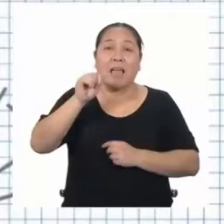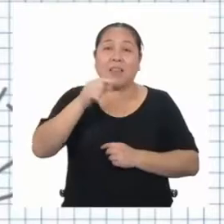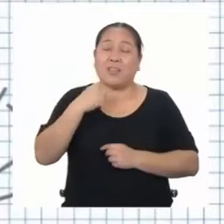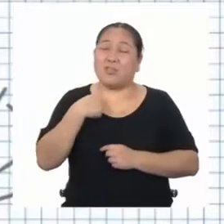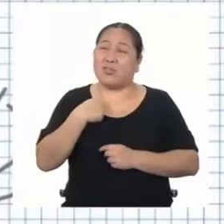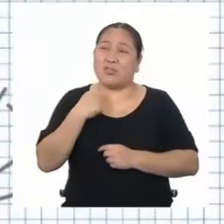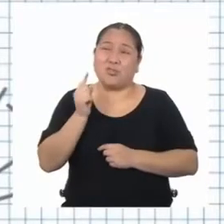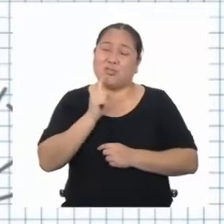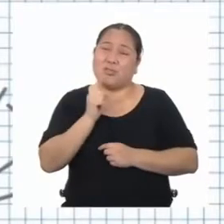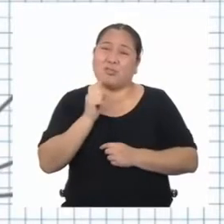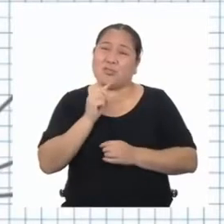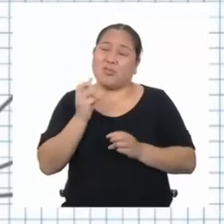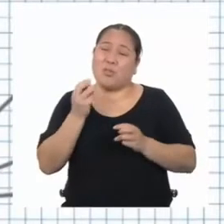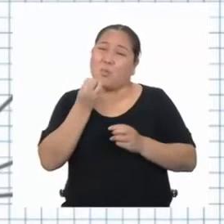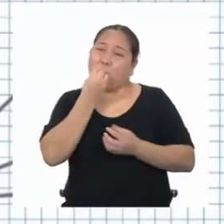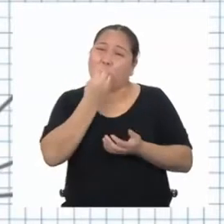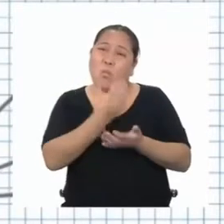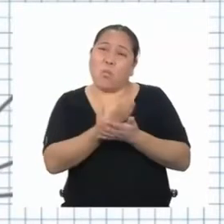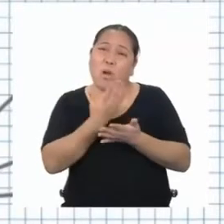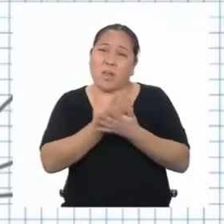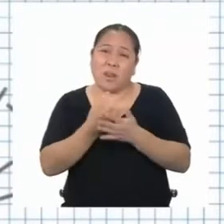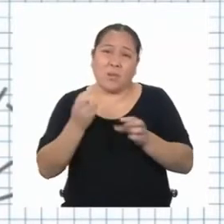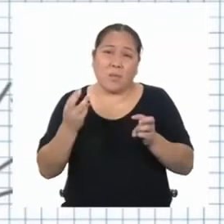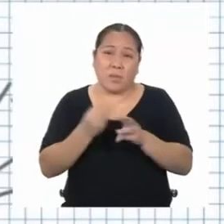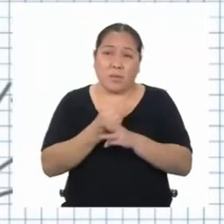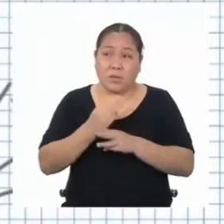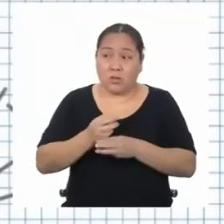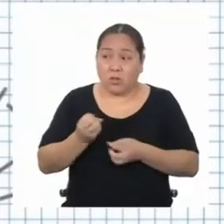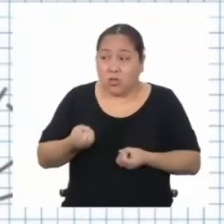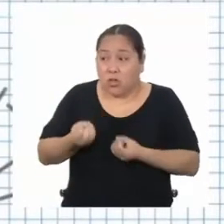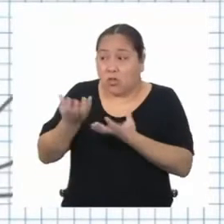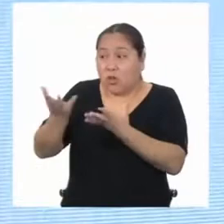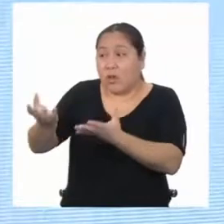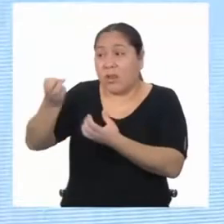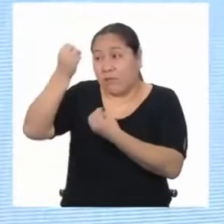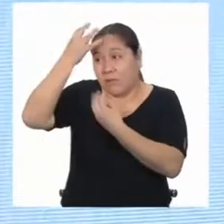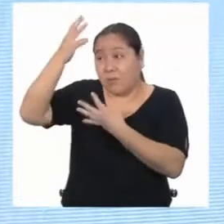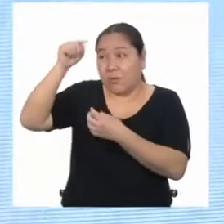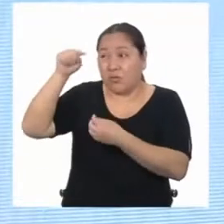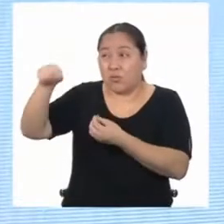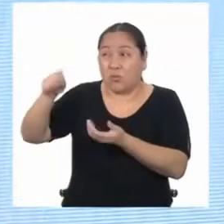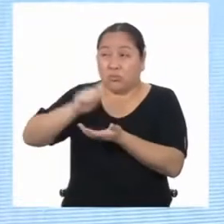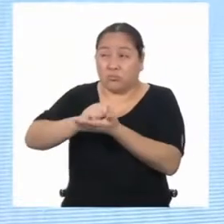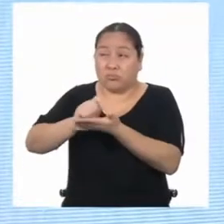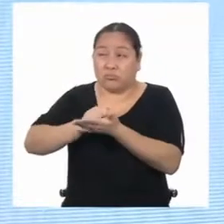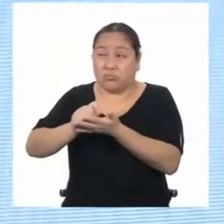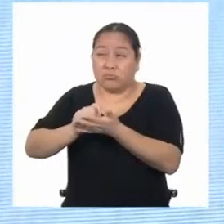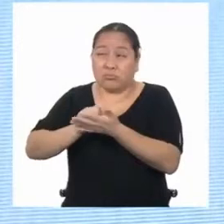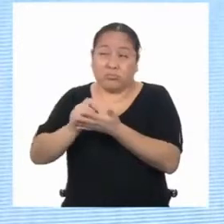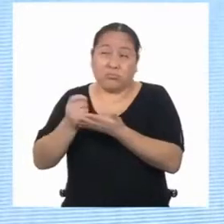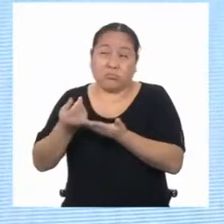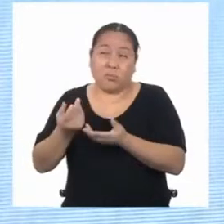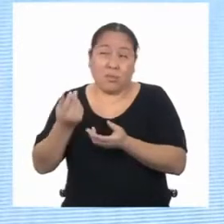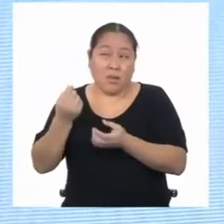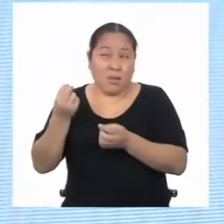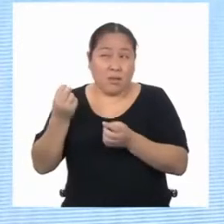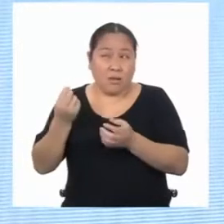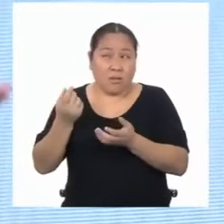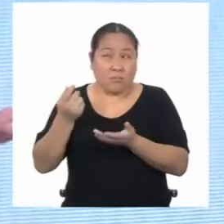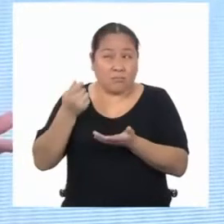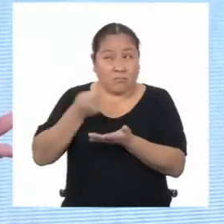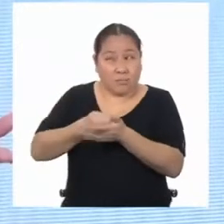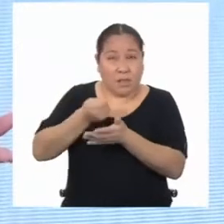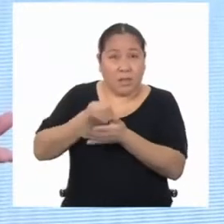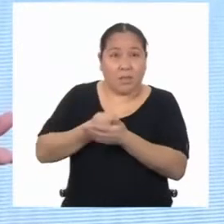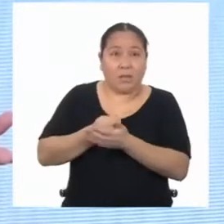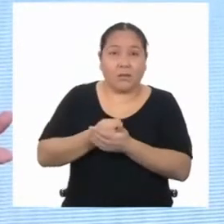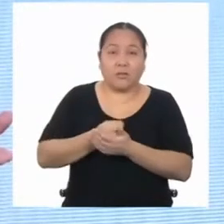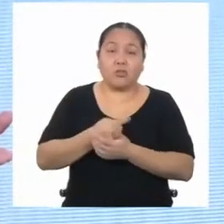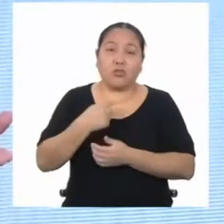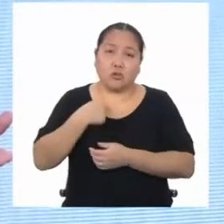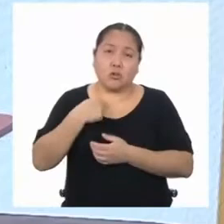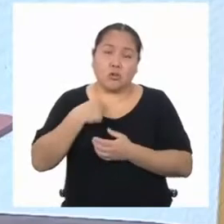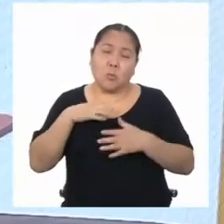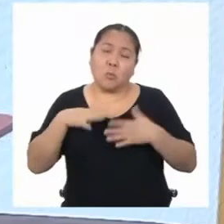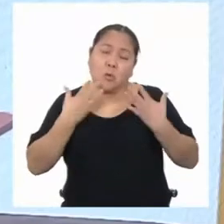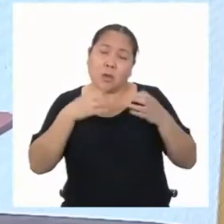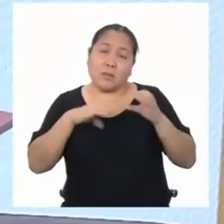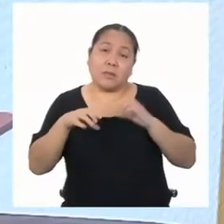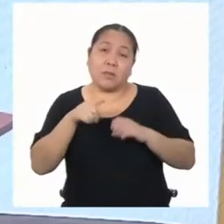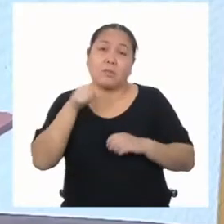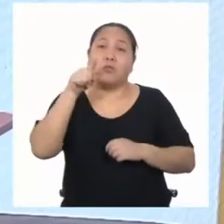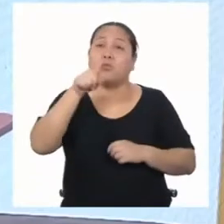paso toda la información que tengo, ¿harías el presupuesto por mí? Podría hacerlo por ti, pero no aprenderías nada.